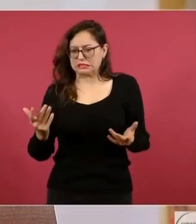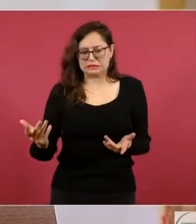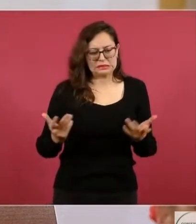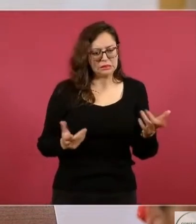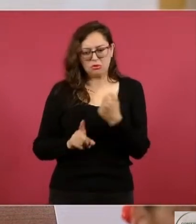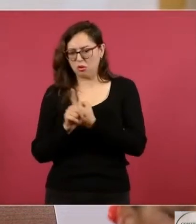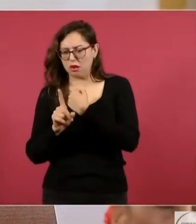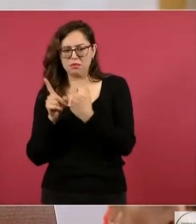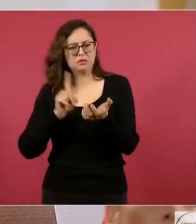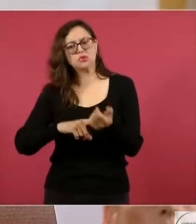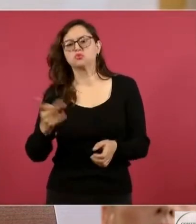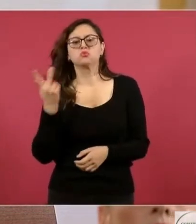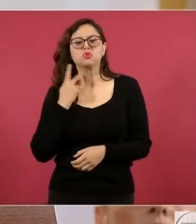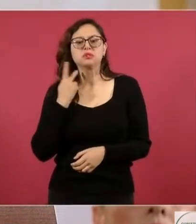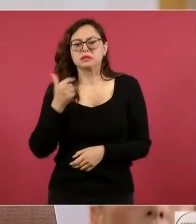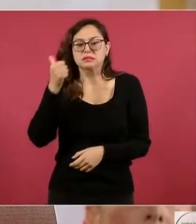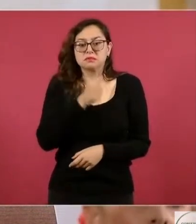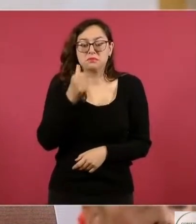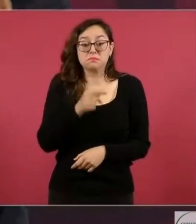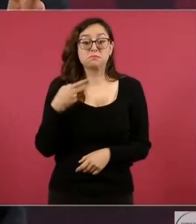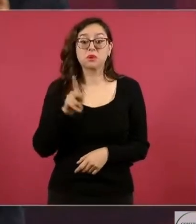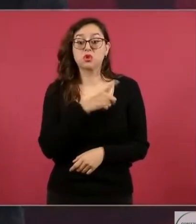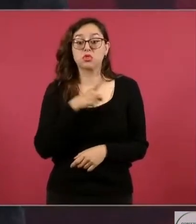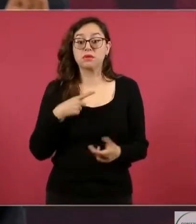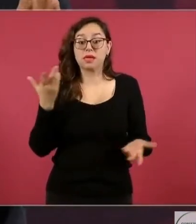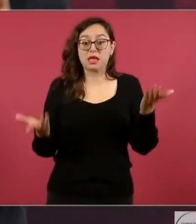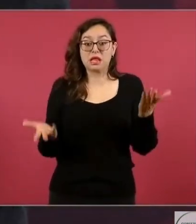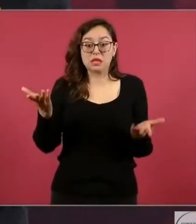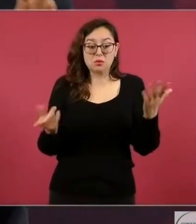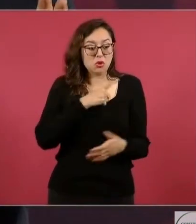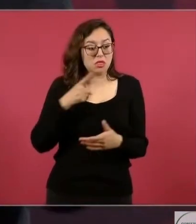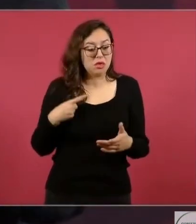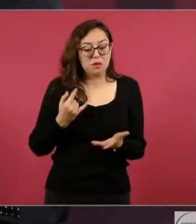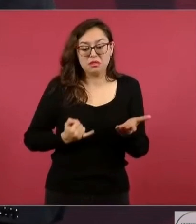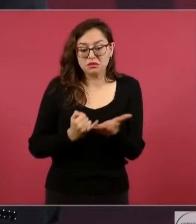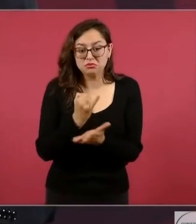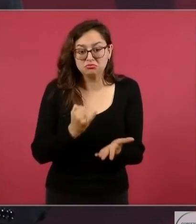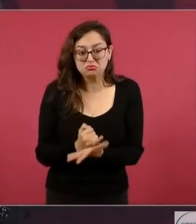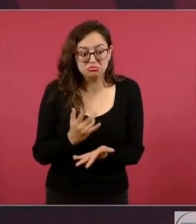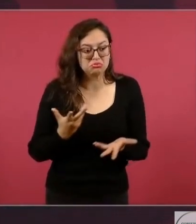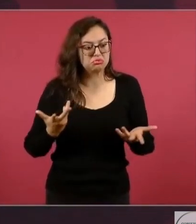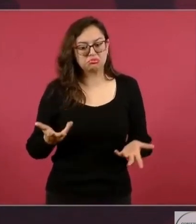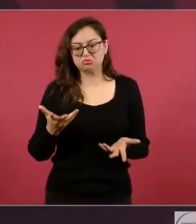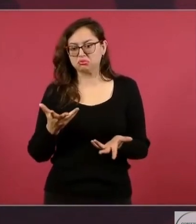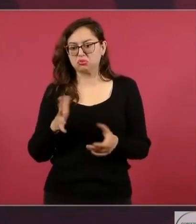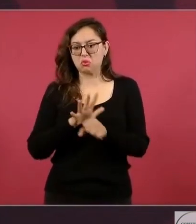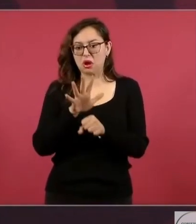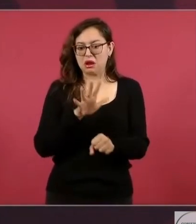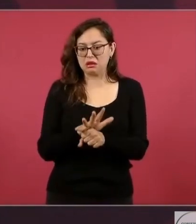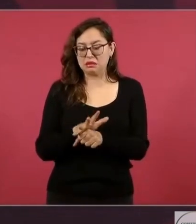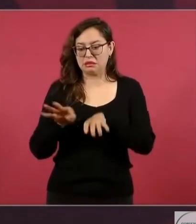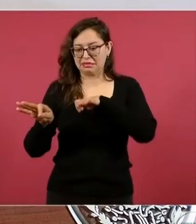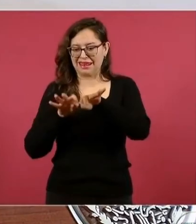inconvenientes y es buscar el equilibrio entre la eficacia